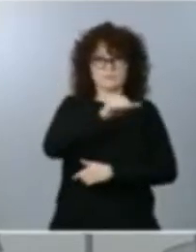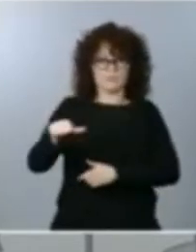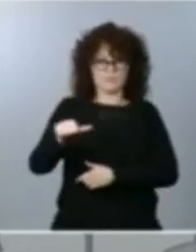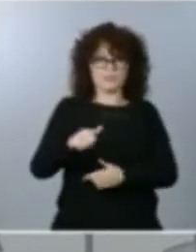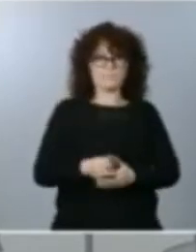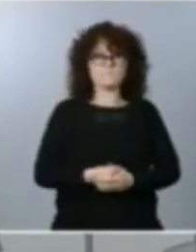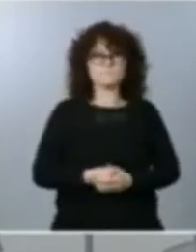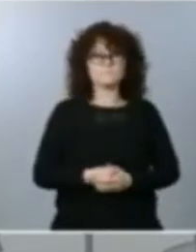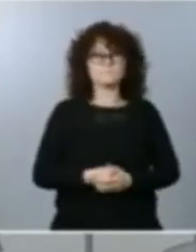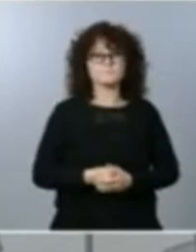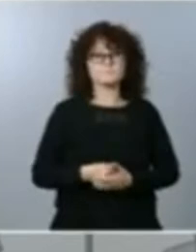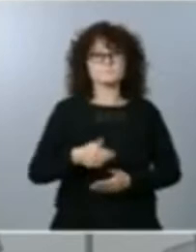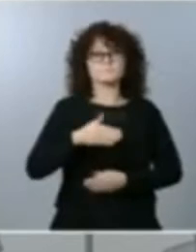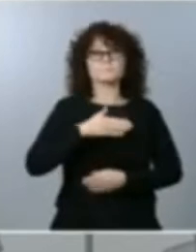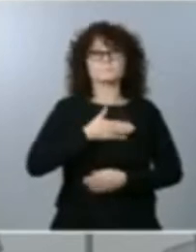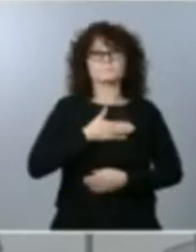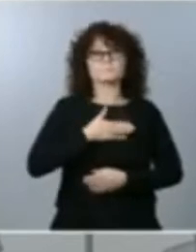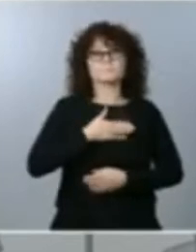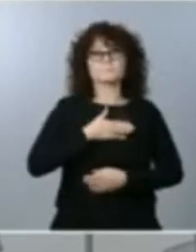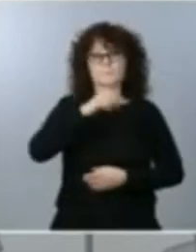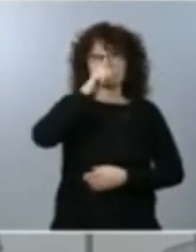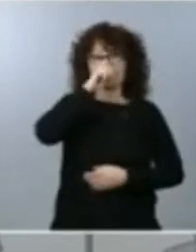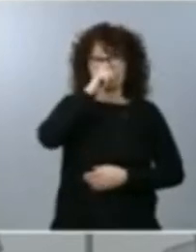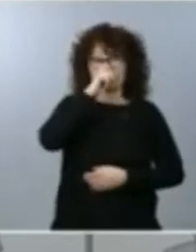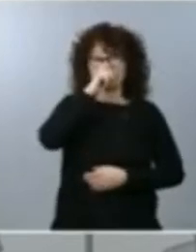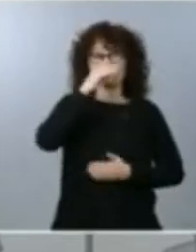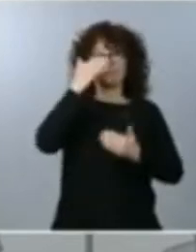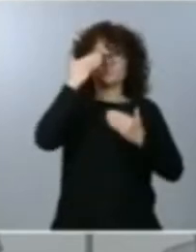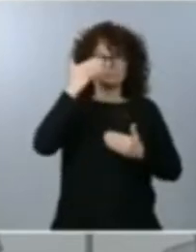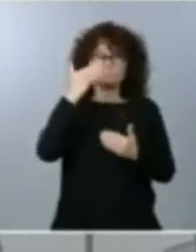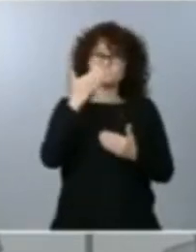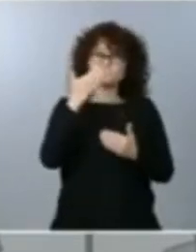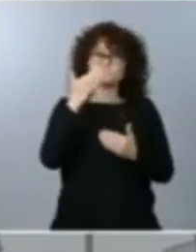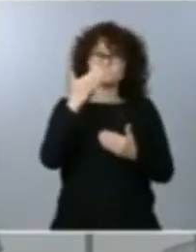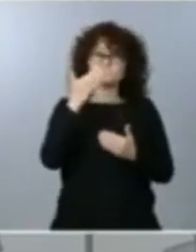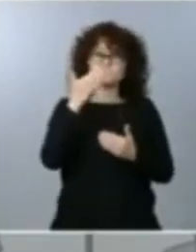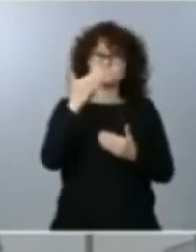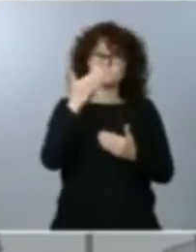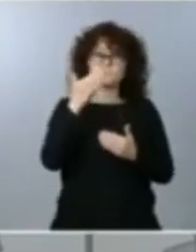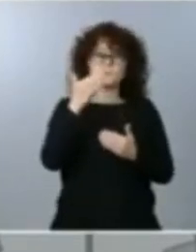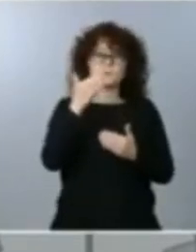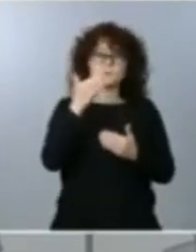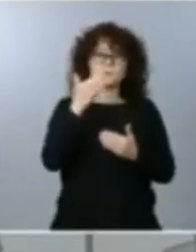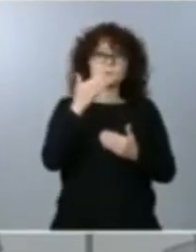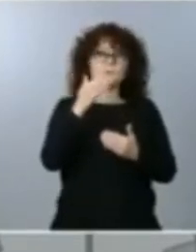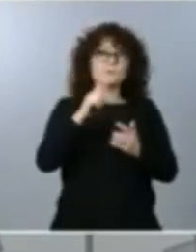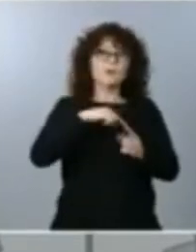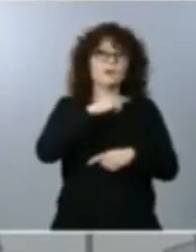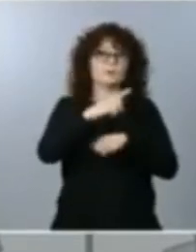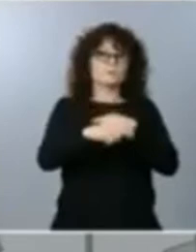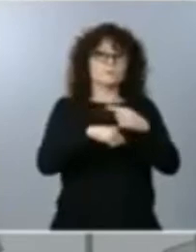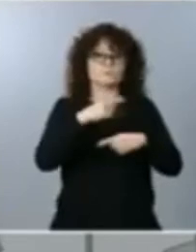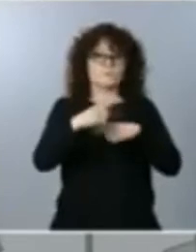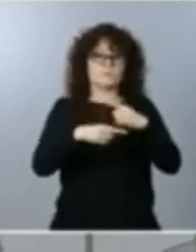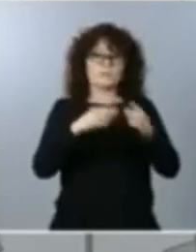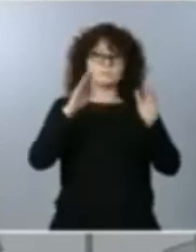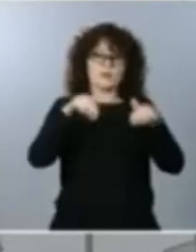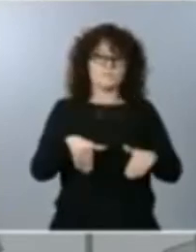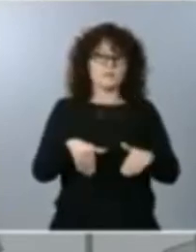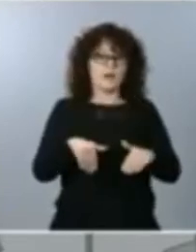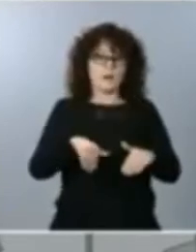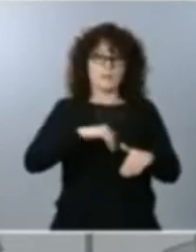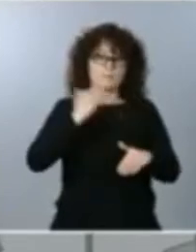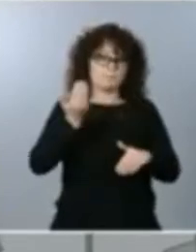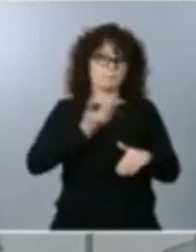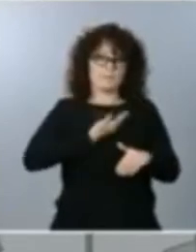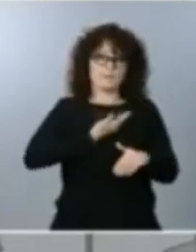recuerdo de todo el Gobierno emocionado de los familiares que han visto perder la vida de sus seres queridos y el deseo, lógicamente, de que las